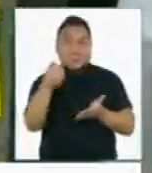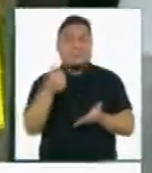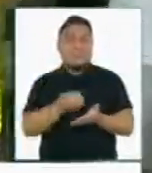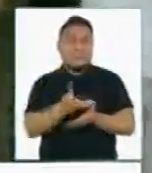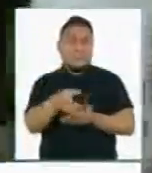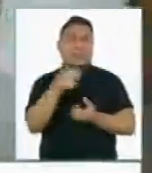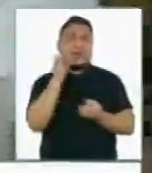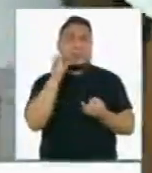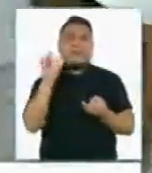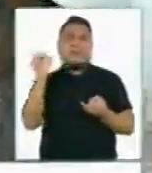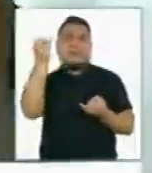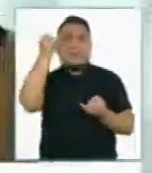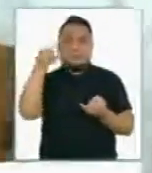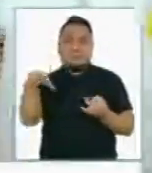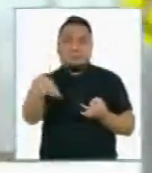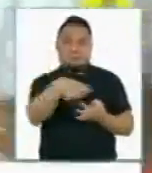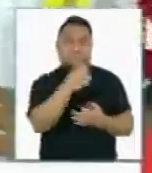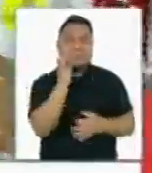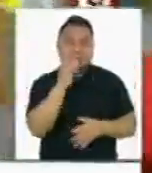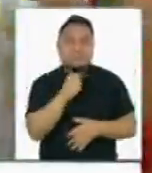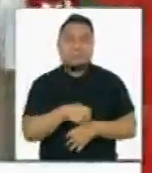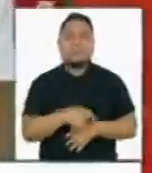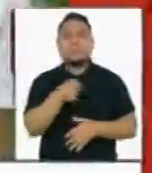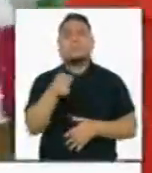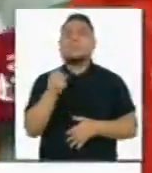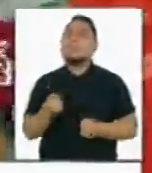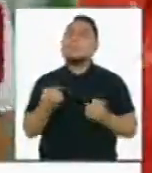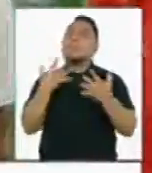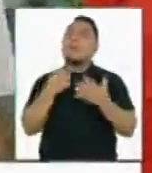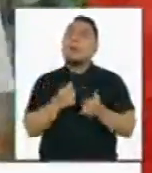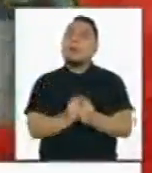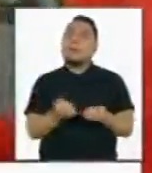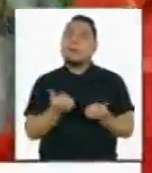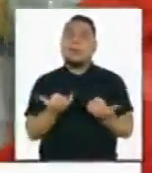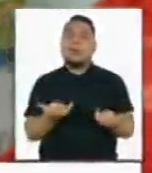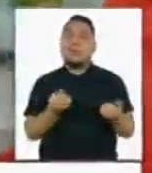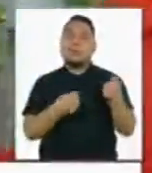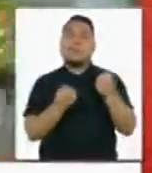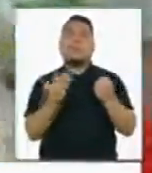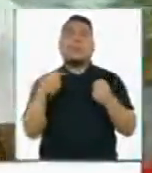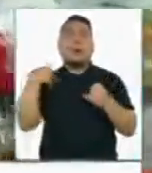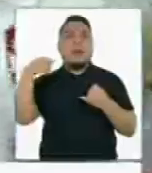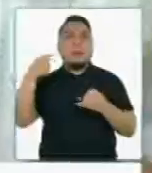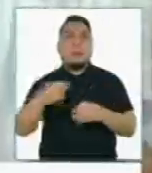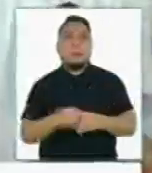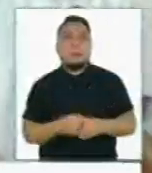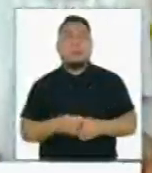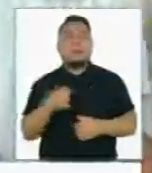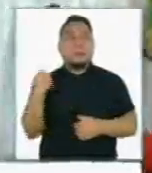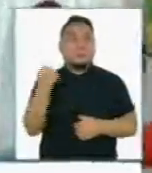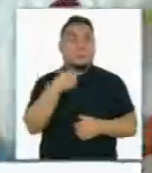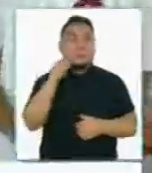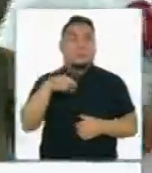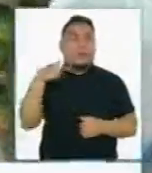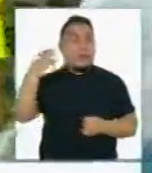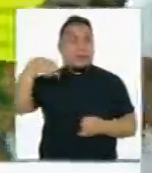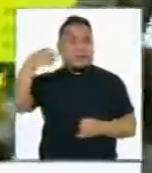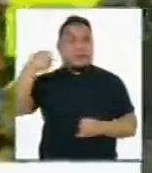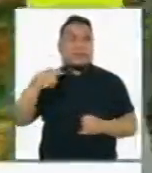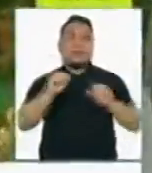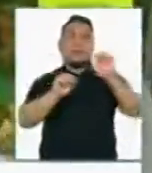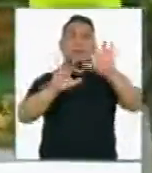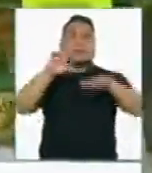Oye, dice, además, para terminar ya, ¿cuántos panes, digamos, hacen al día? Bueno, este, elaboramos diariamente